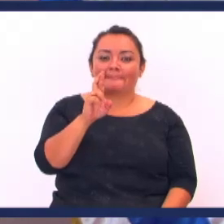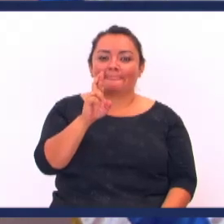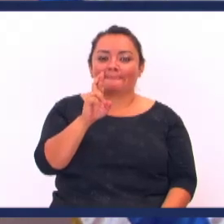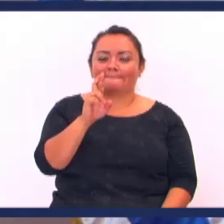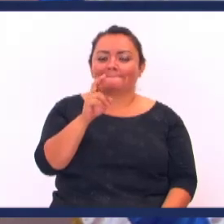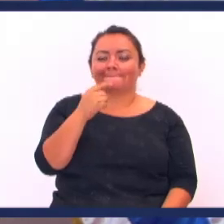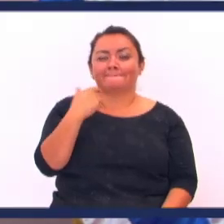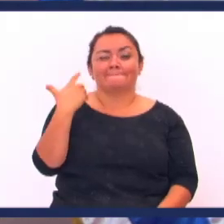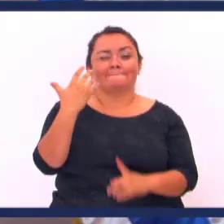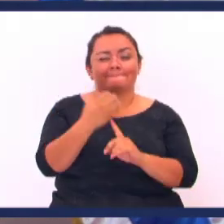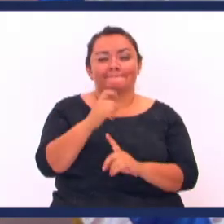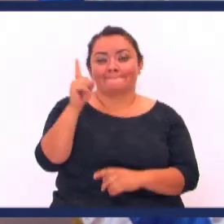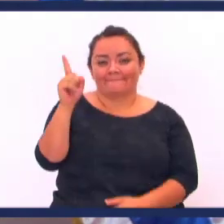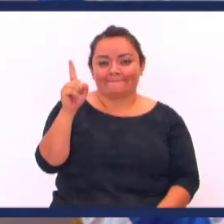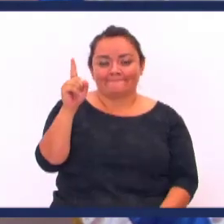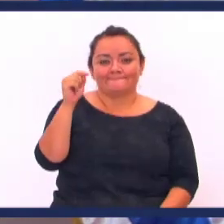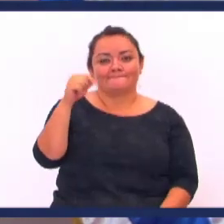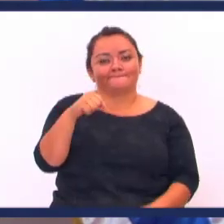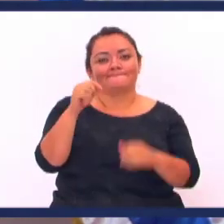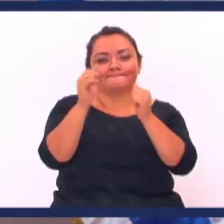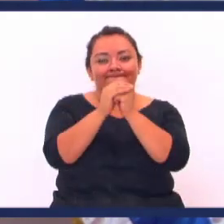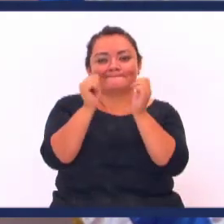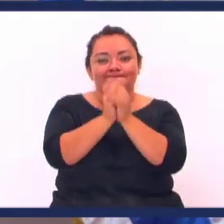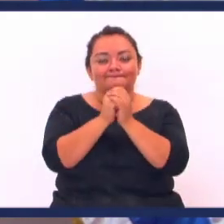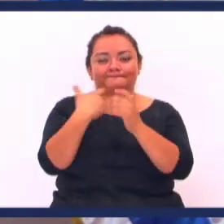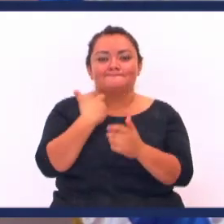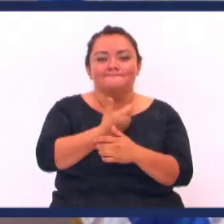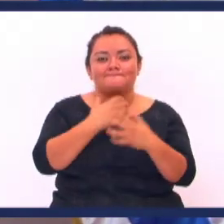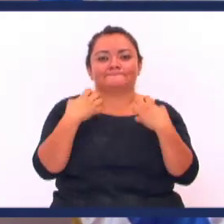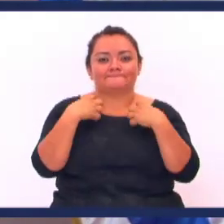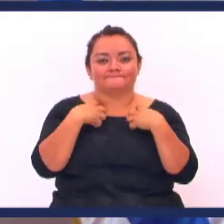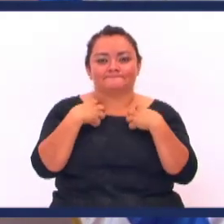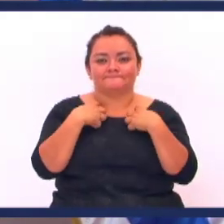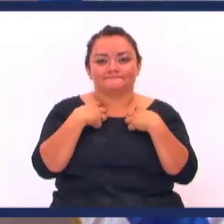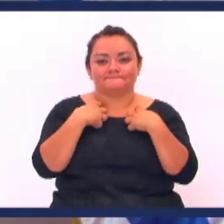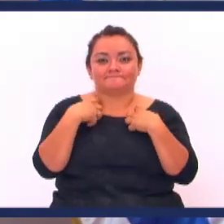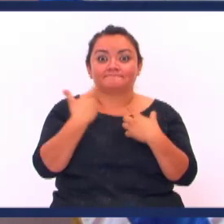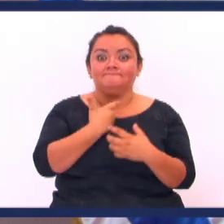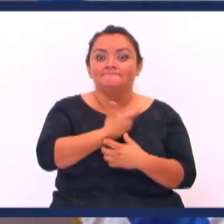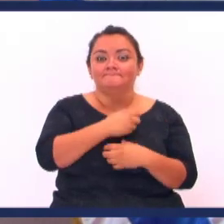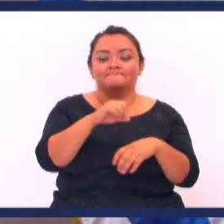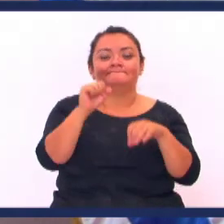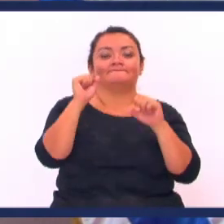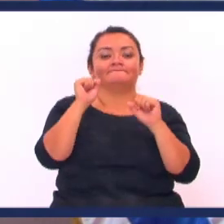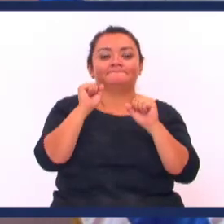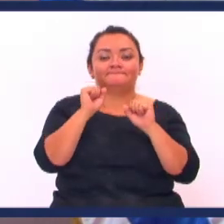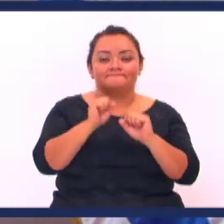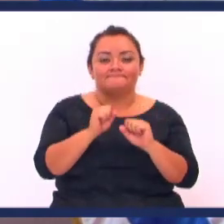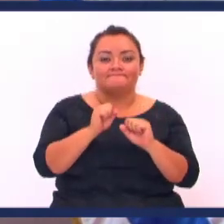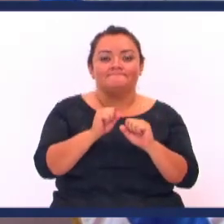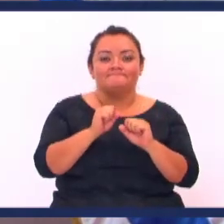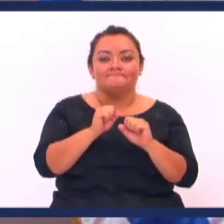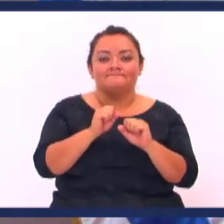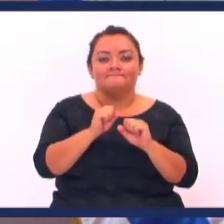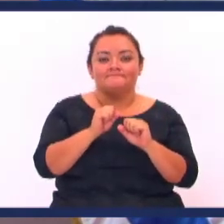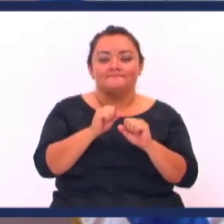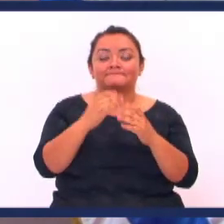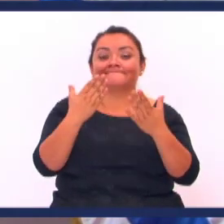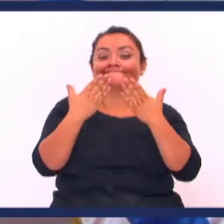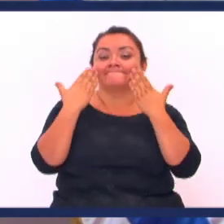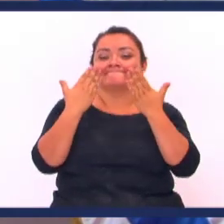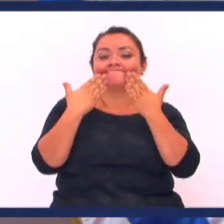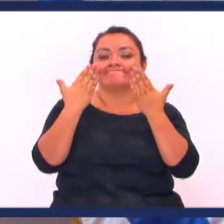hoy ¿Qué pretende Dios Con las tribulaciones De nuestra vida? Es que nosotros Tengamos